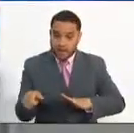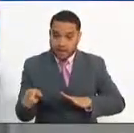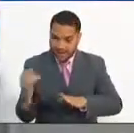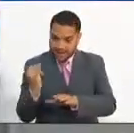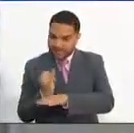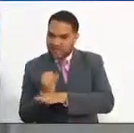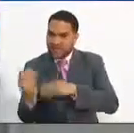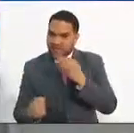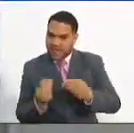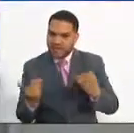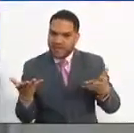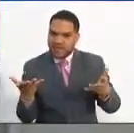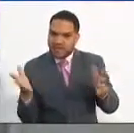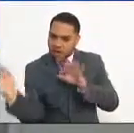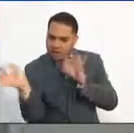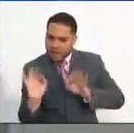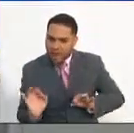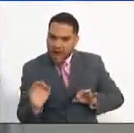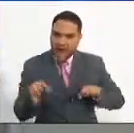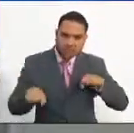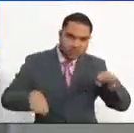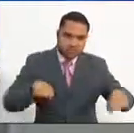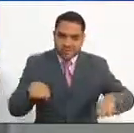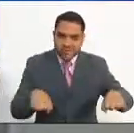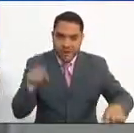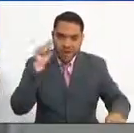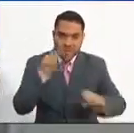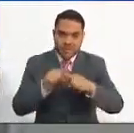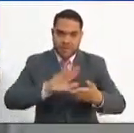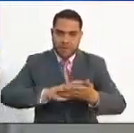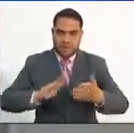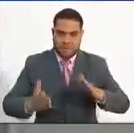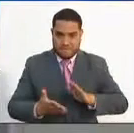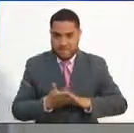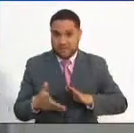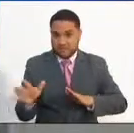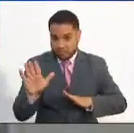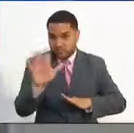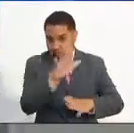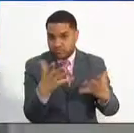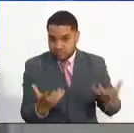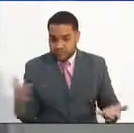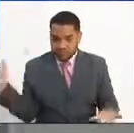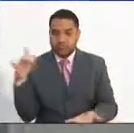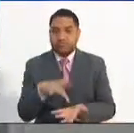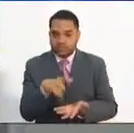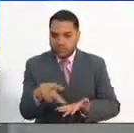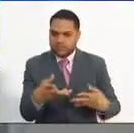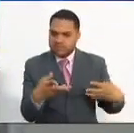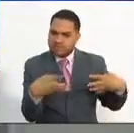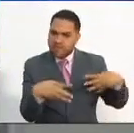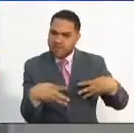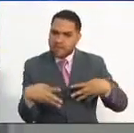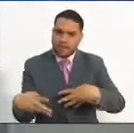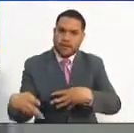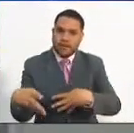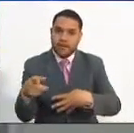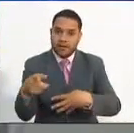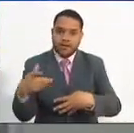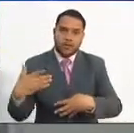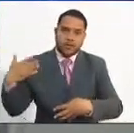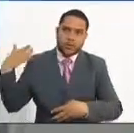una actividad de integración llamada Pedalea por la Paz. Y así todos podemos unirnos a la marcha en un camino que desde hace